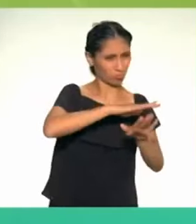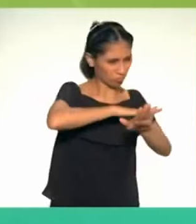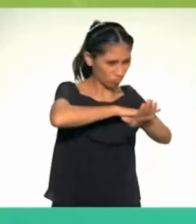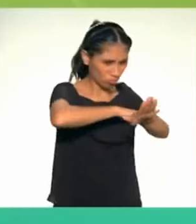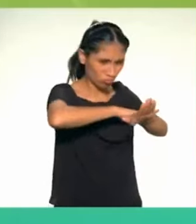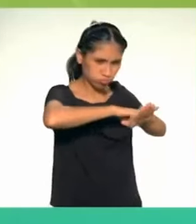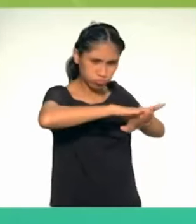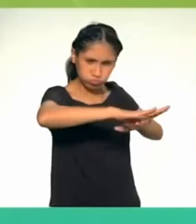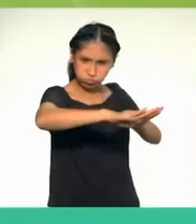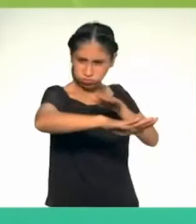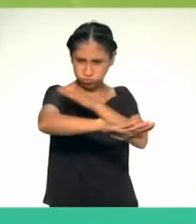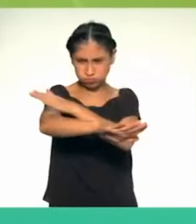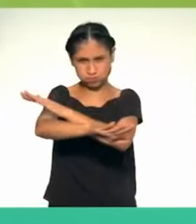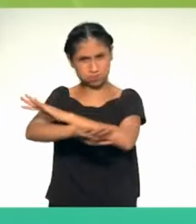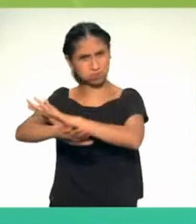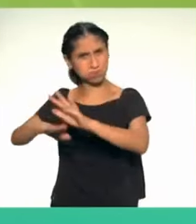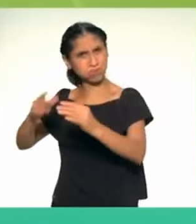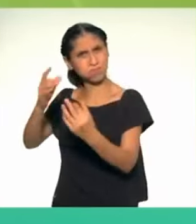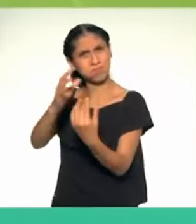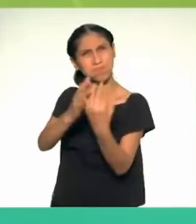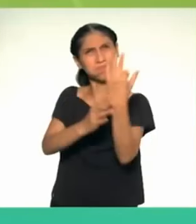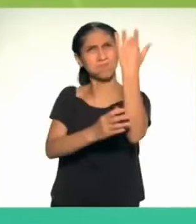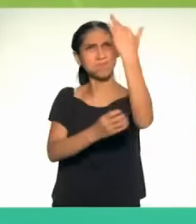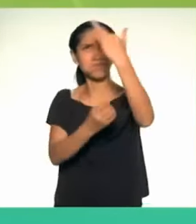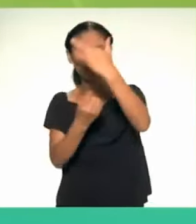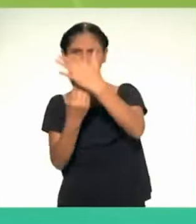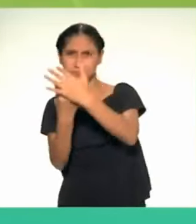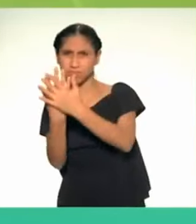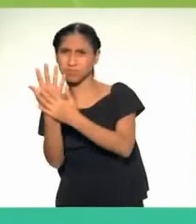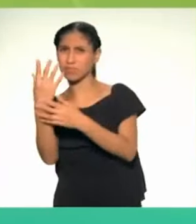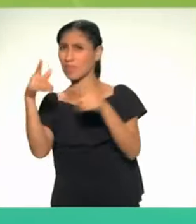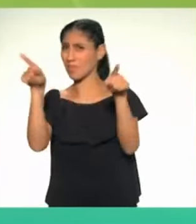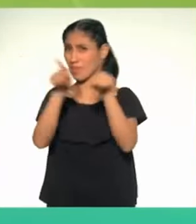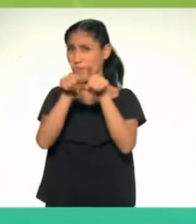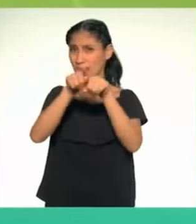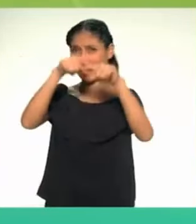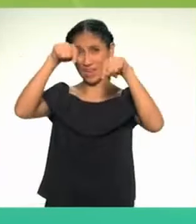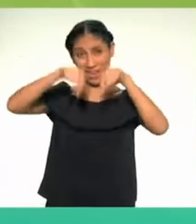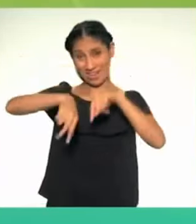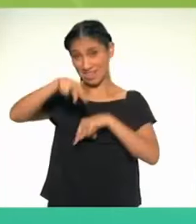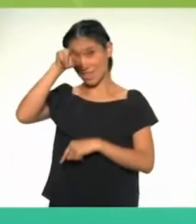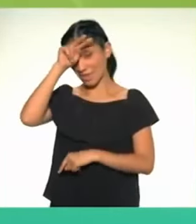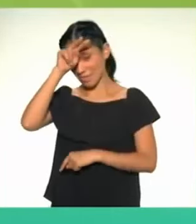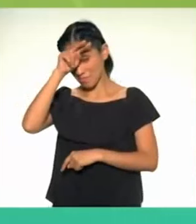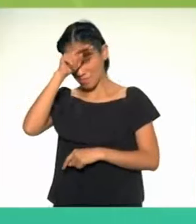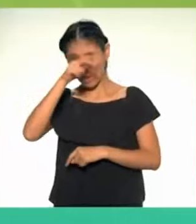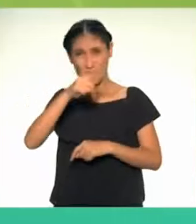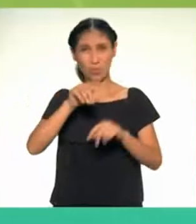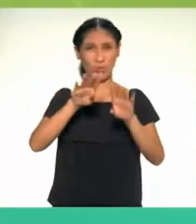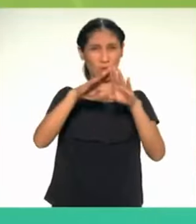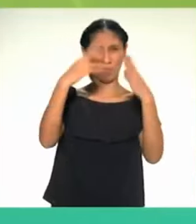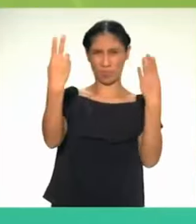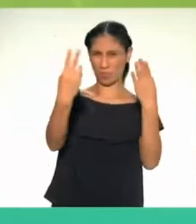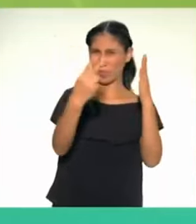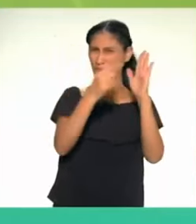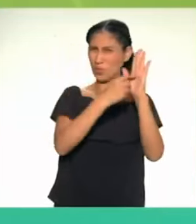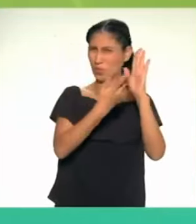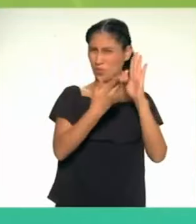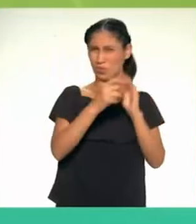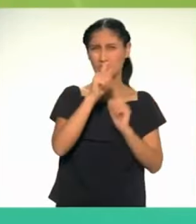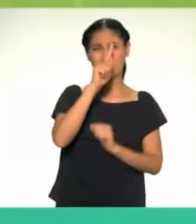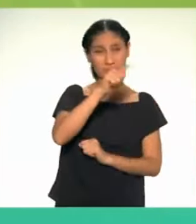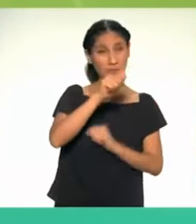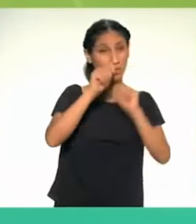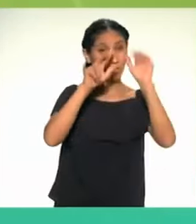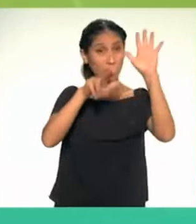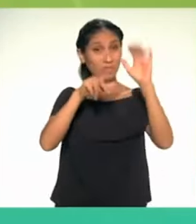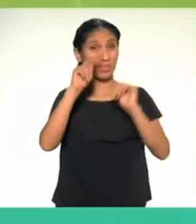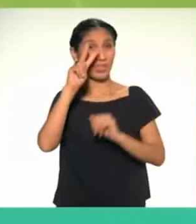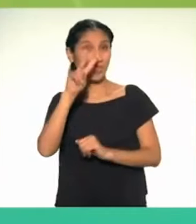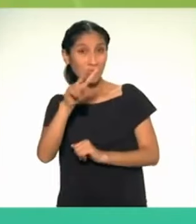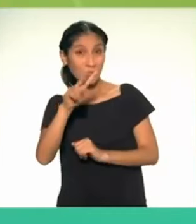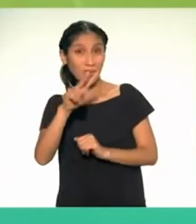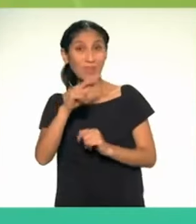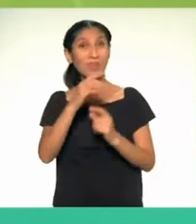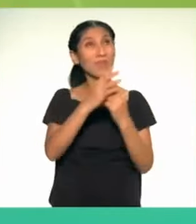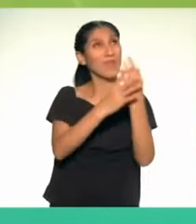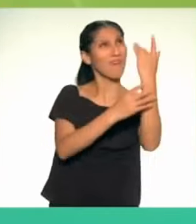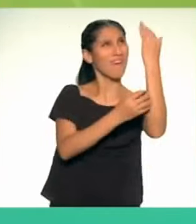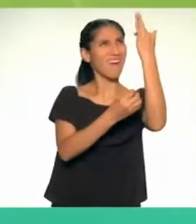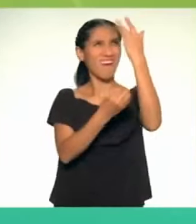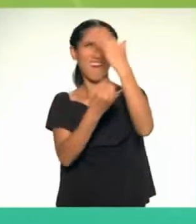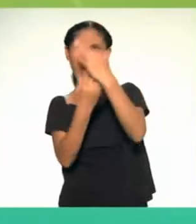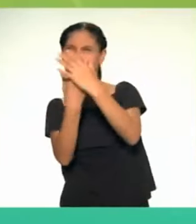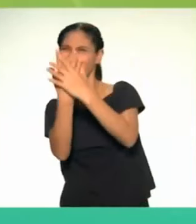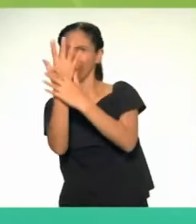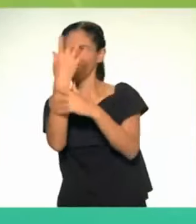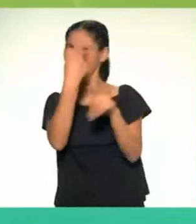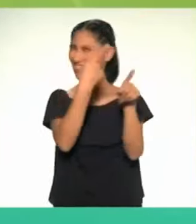cultural, en el Perú se han domesticado 5 especies de fauna silvestre y 182 especies de plantas. Muchas